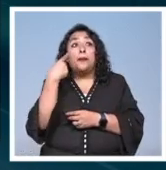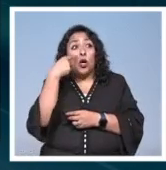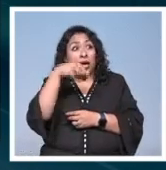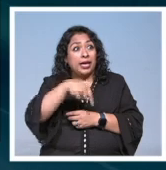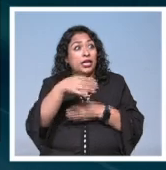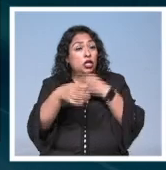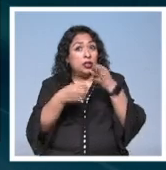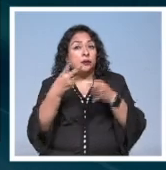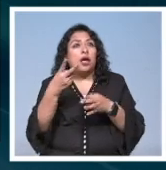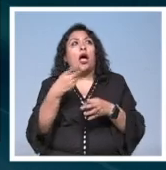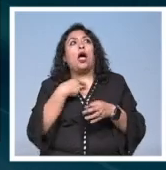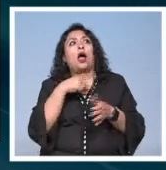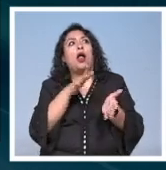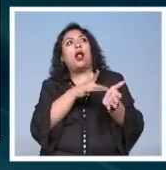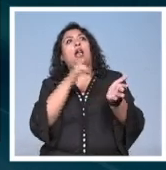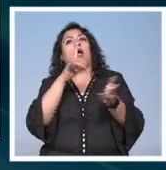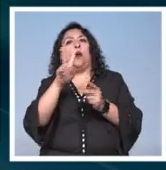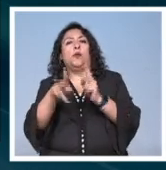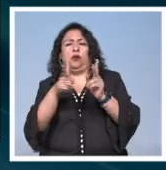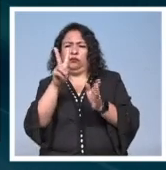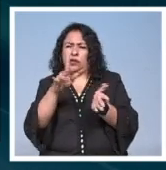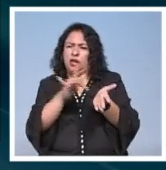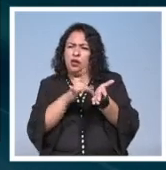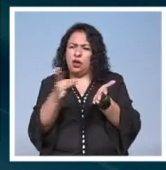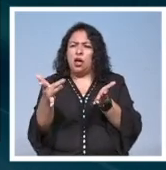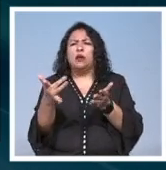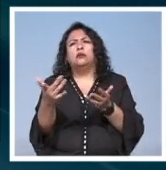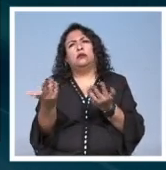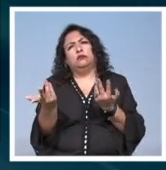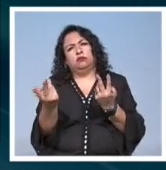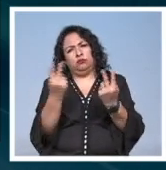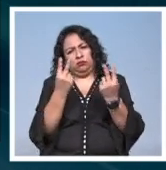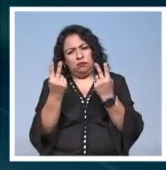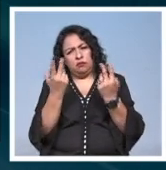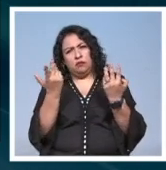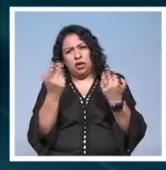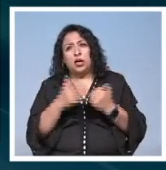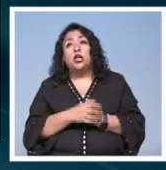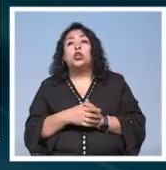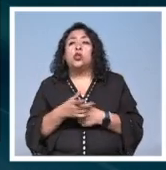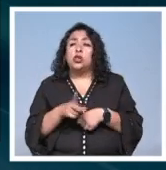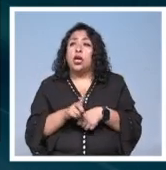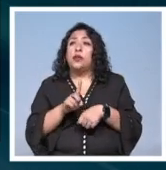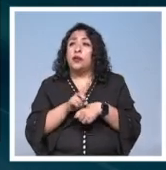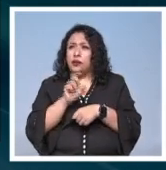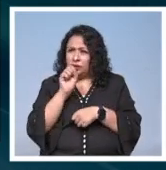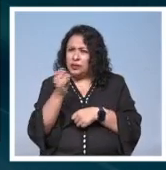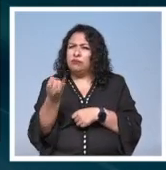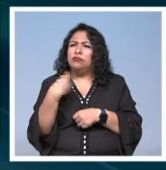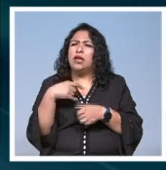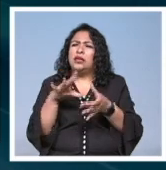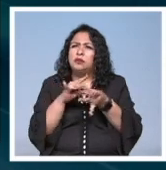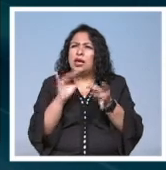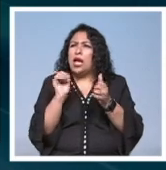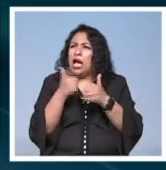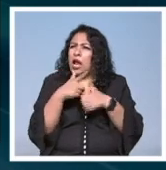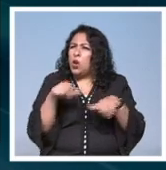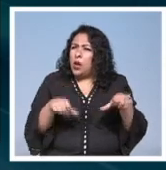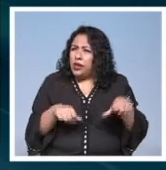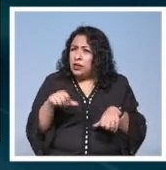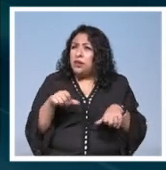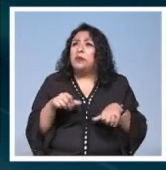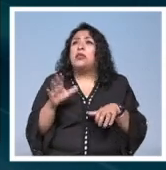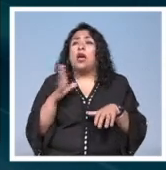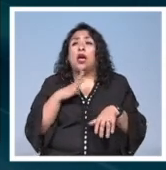Noticias 22 entonces gracias de verdad por su favor de acompañarnos día con platíquenos si hay alguna actividad que